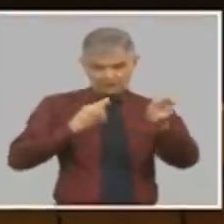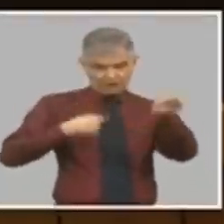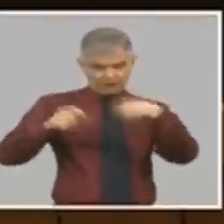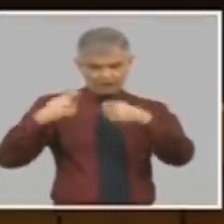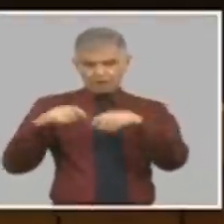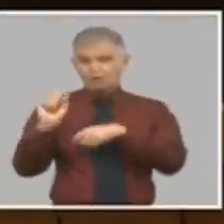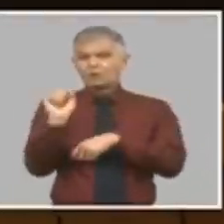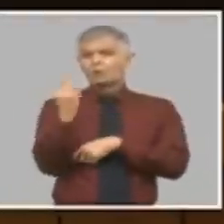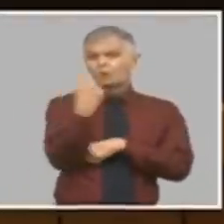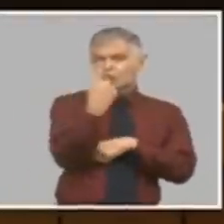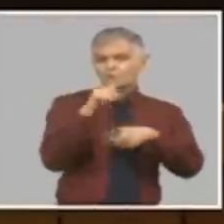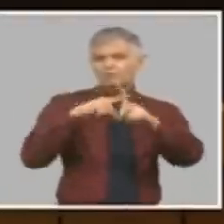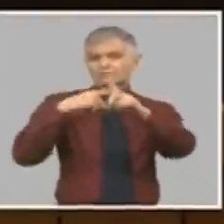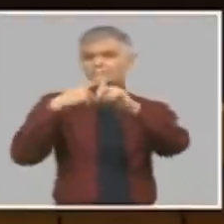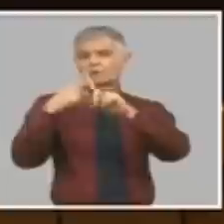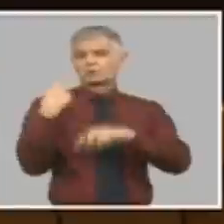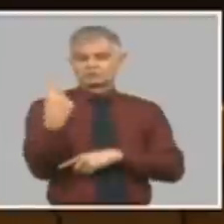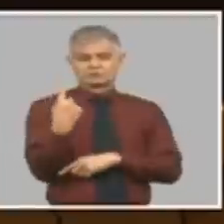uno por uno.